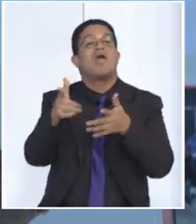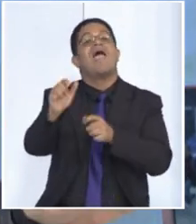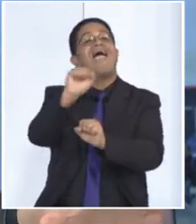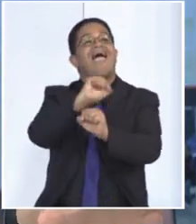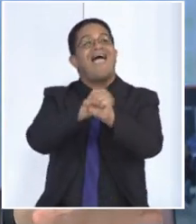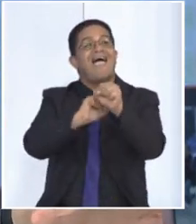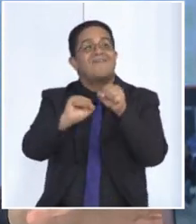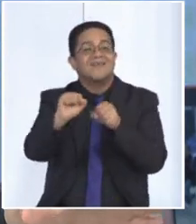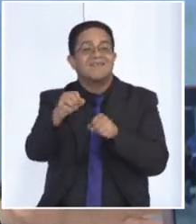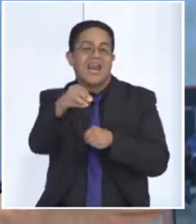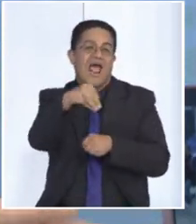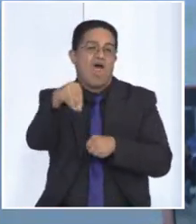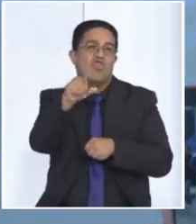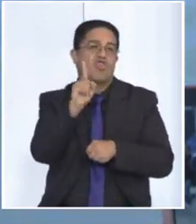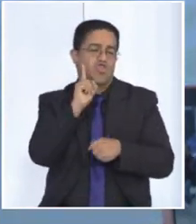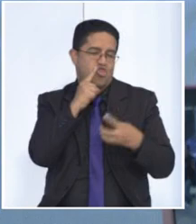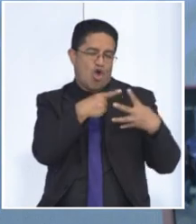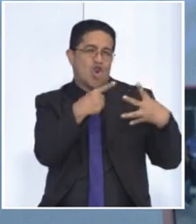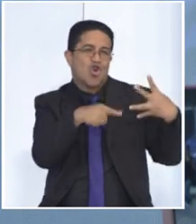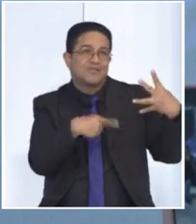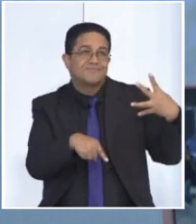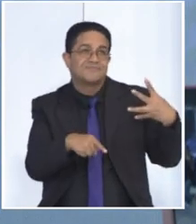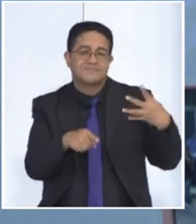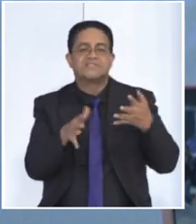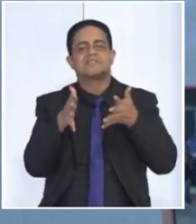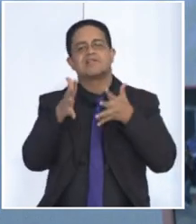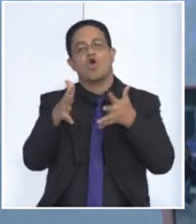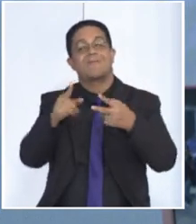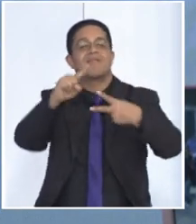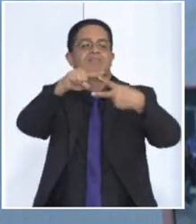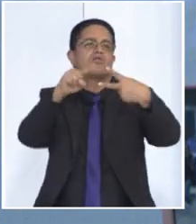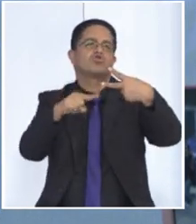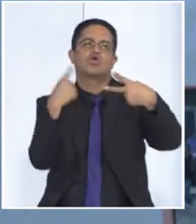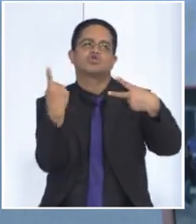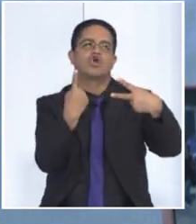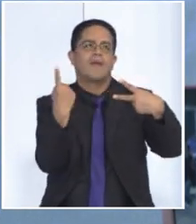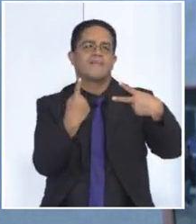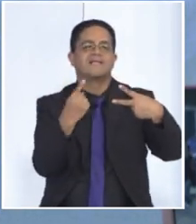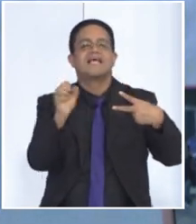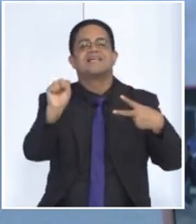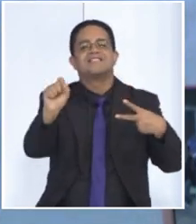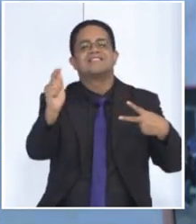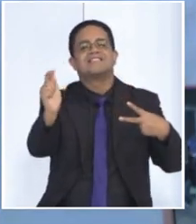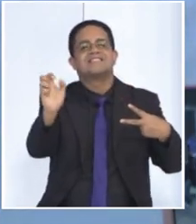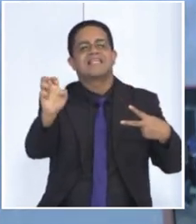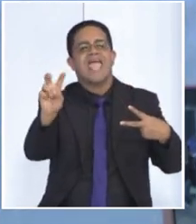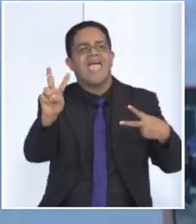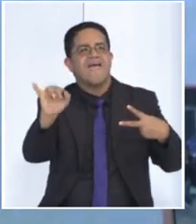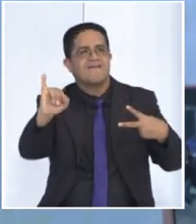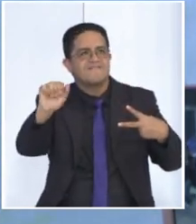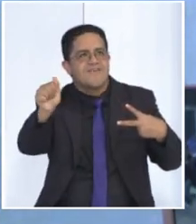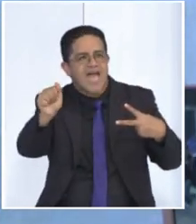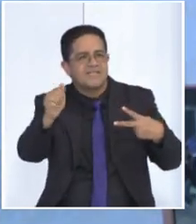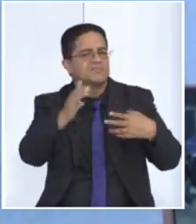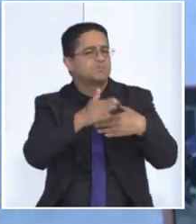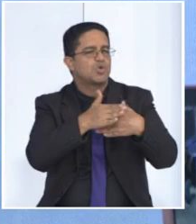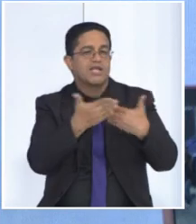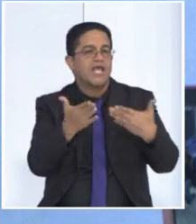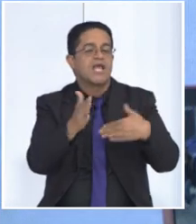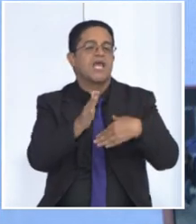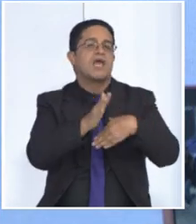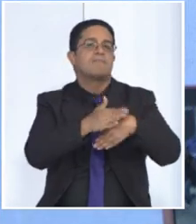los edulcorantes que se mencionaron y nada más se recomiendan dos de ellos, que es la Stevia Belmond Fruit, ¿por qué? Porque no producen